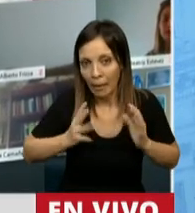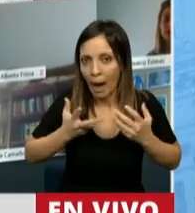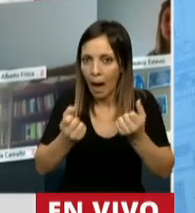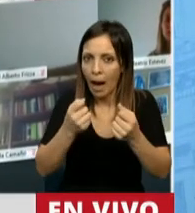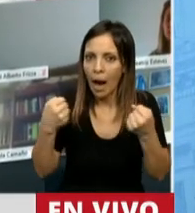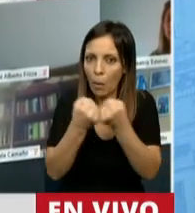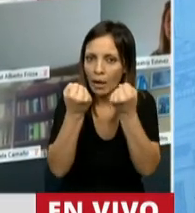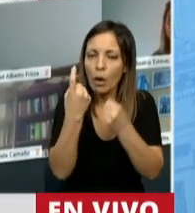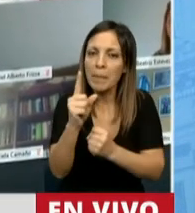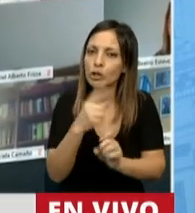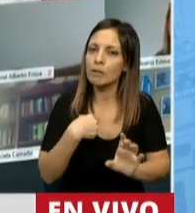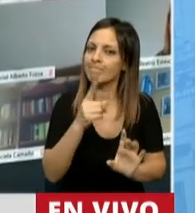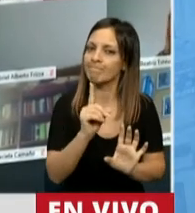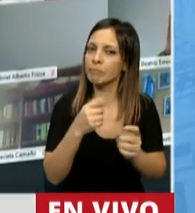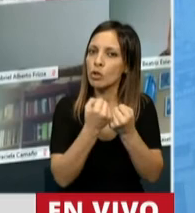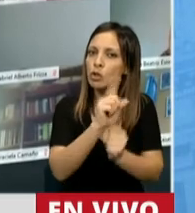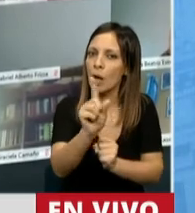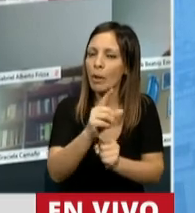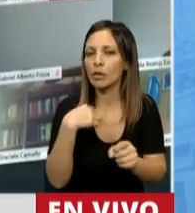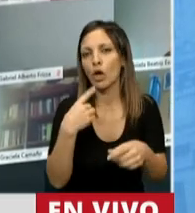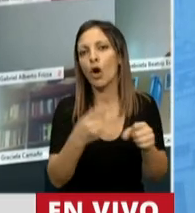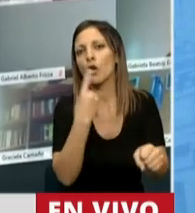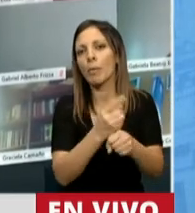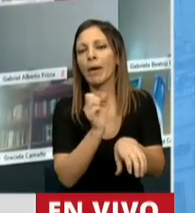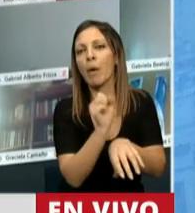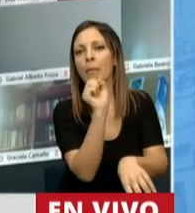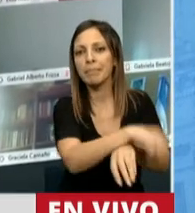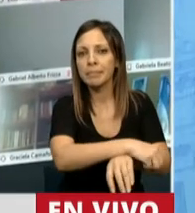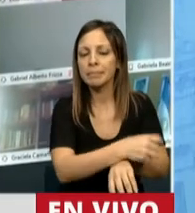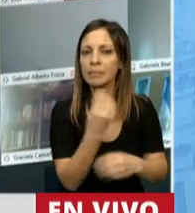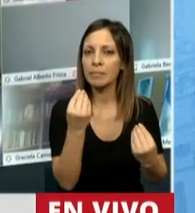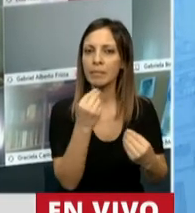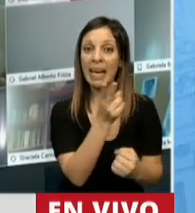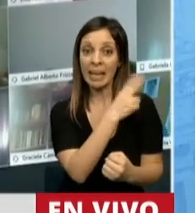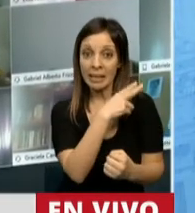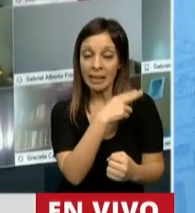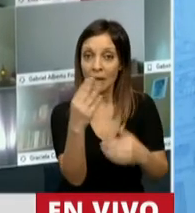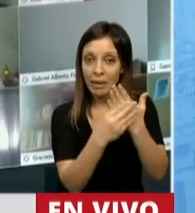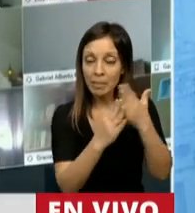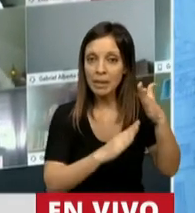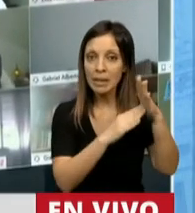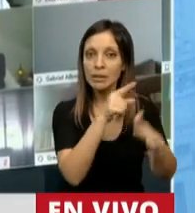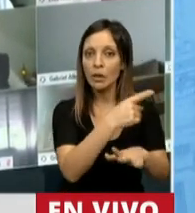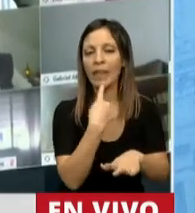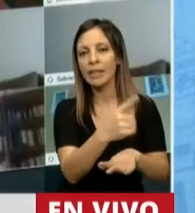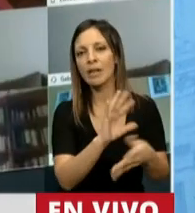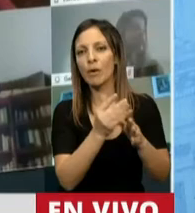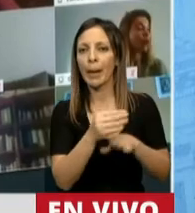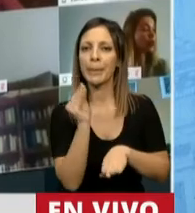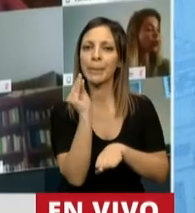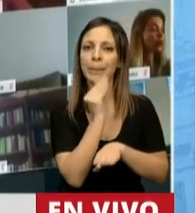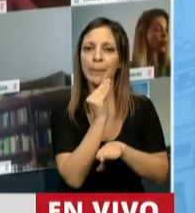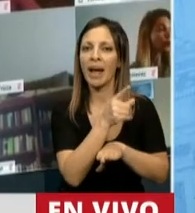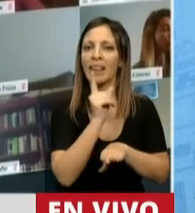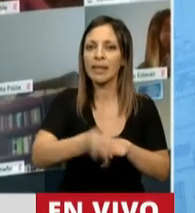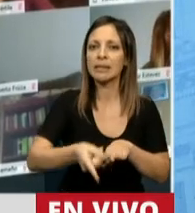Lo que no me parece y no estoy de acuerdo y no me puede hacer el distraído es que sea el Jefe de Gabinete quien de manera discrecional defina cuáles